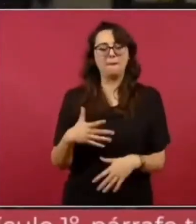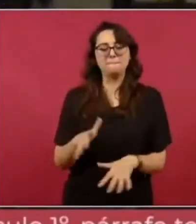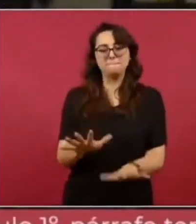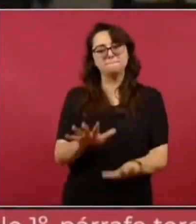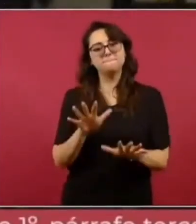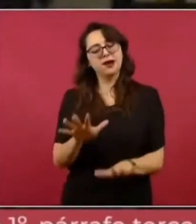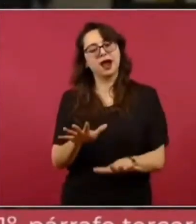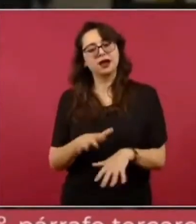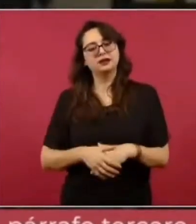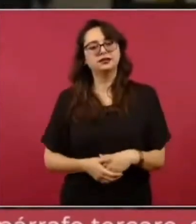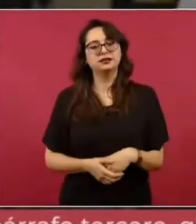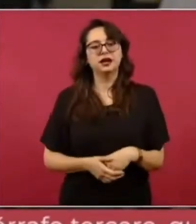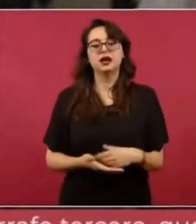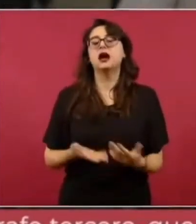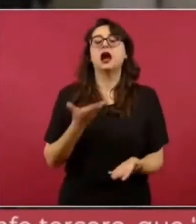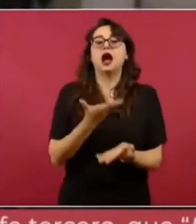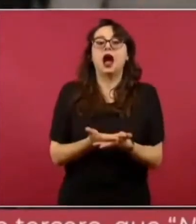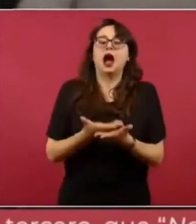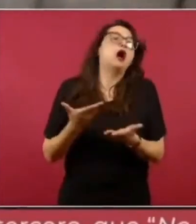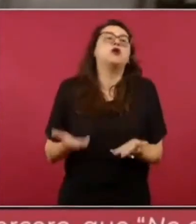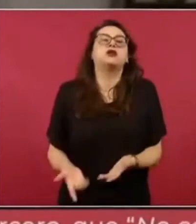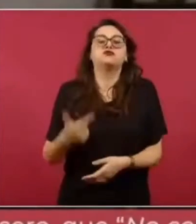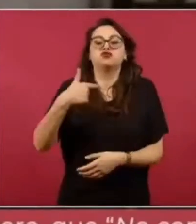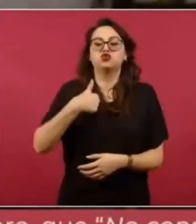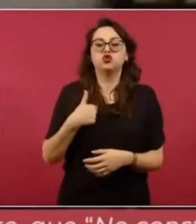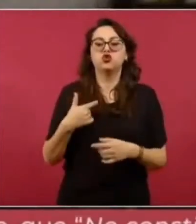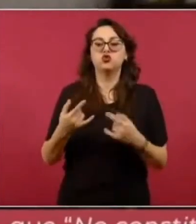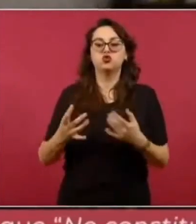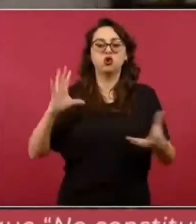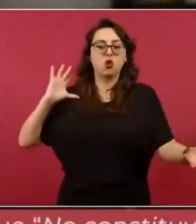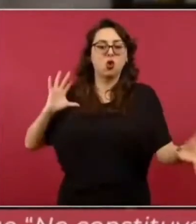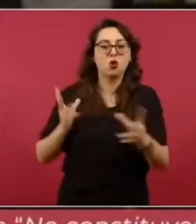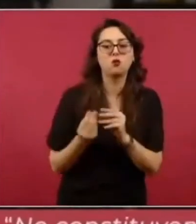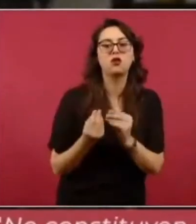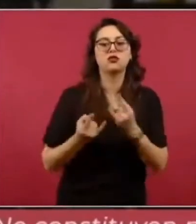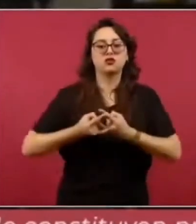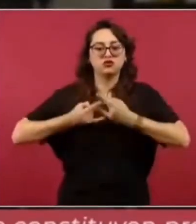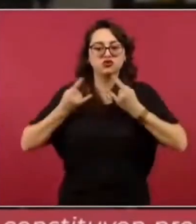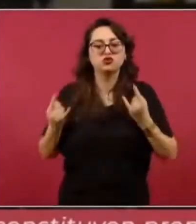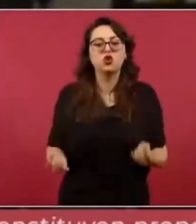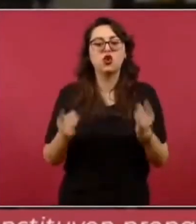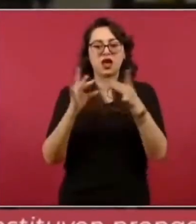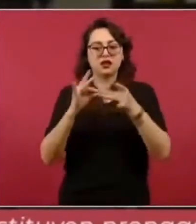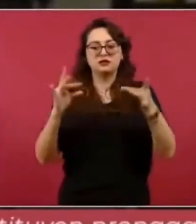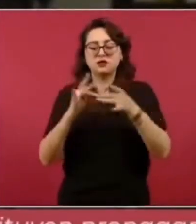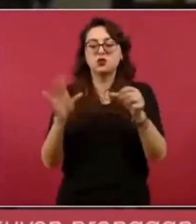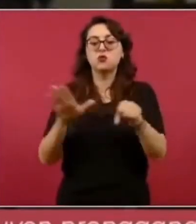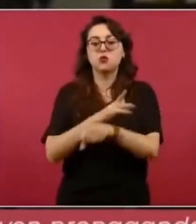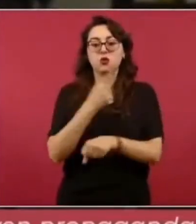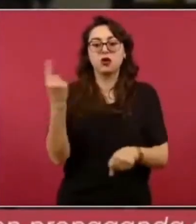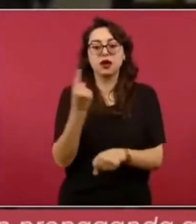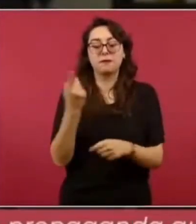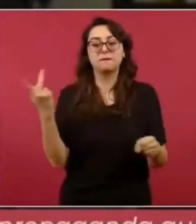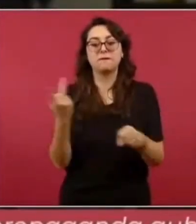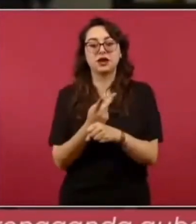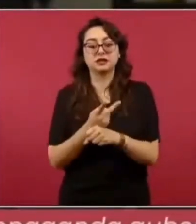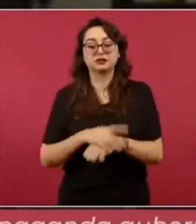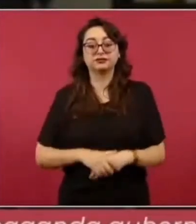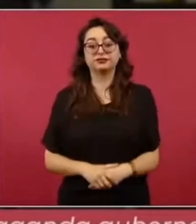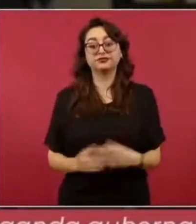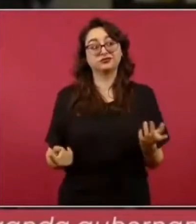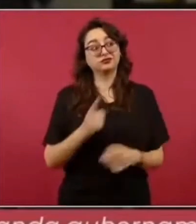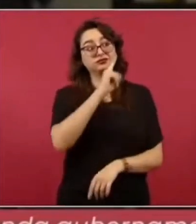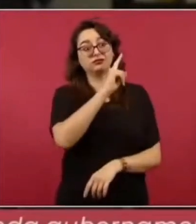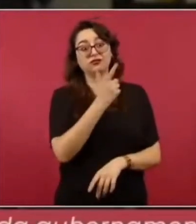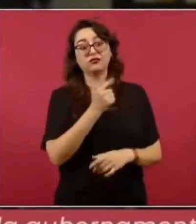Hoy usted está enfrentando, pues, una investida, un injerencismo, no solamente del extranjero, sino también aquí el enemigo en